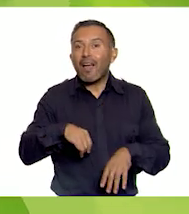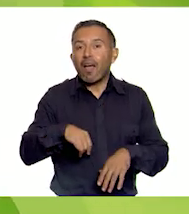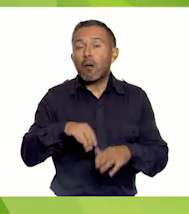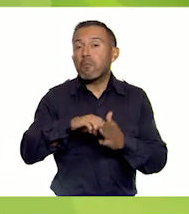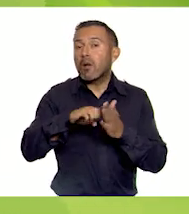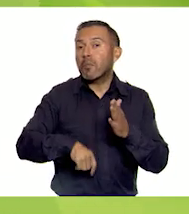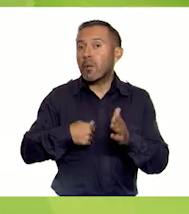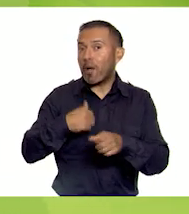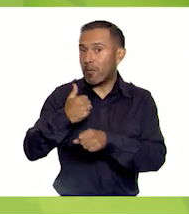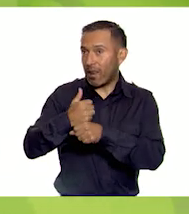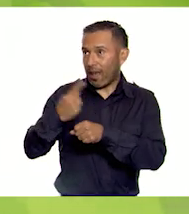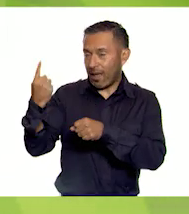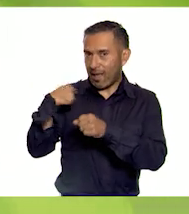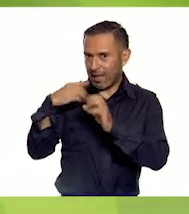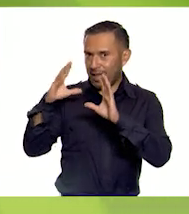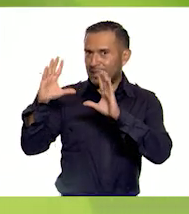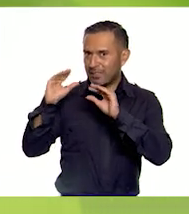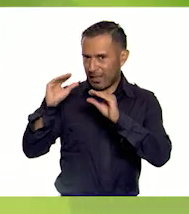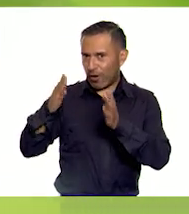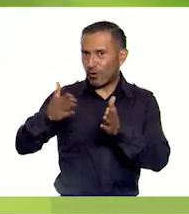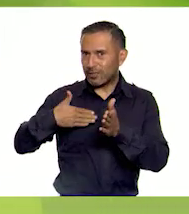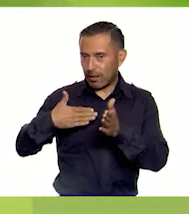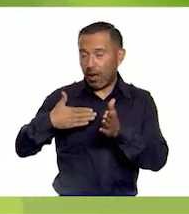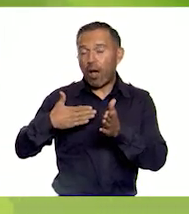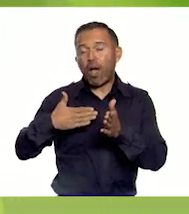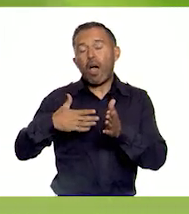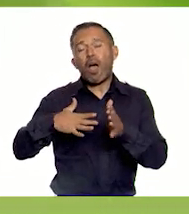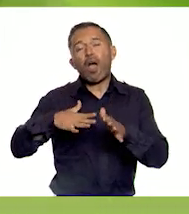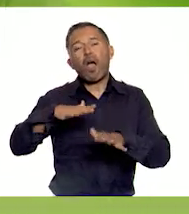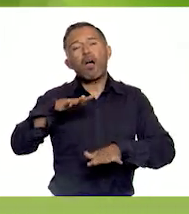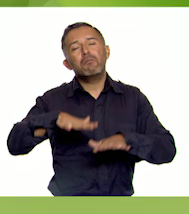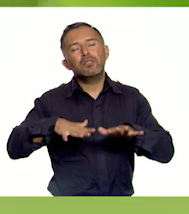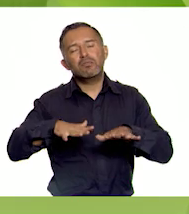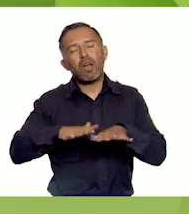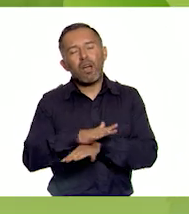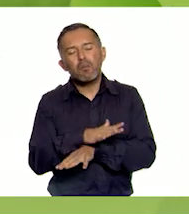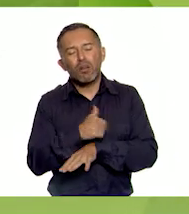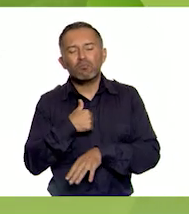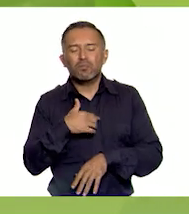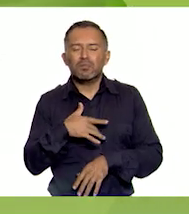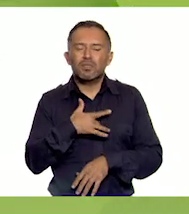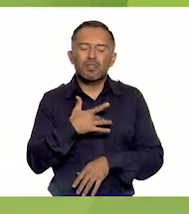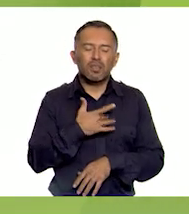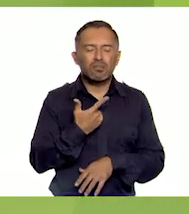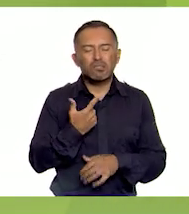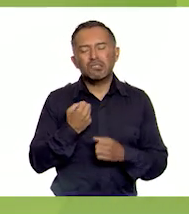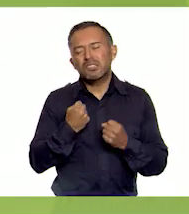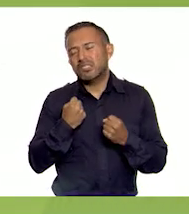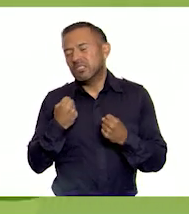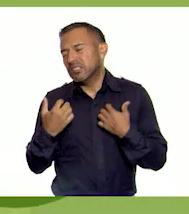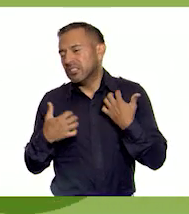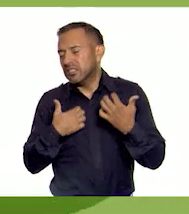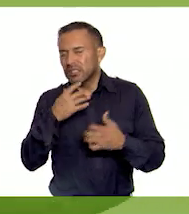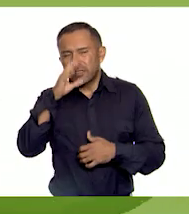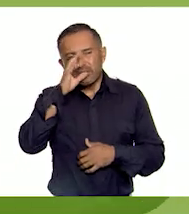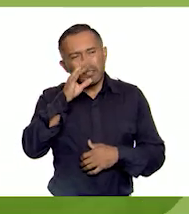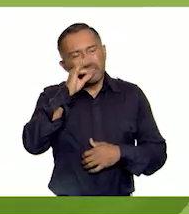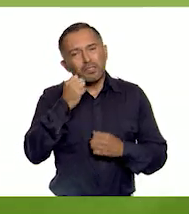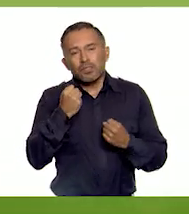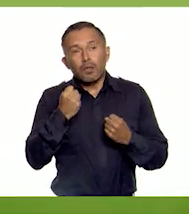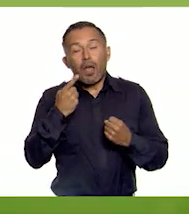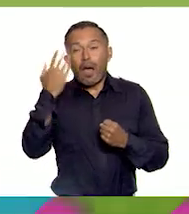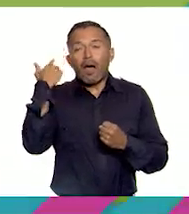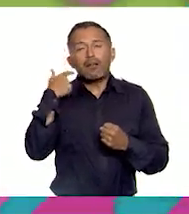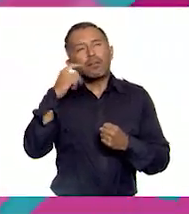enseñando a cocinar, pero ha habido otros días que me he sentido muy frustrado. Extraño correr al aire